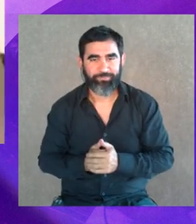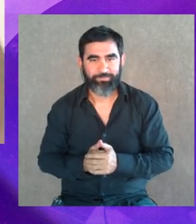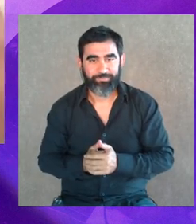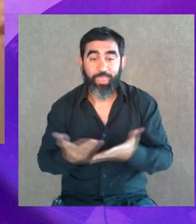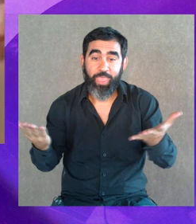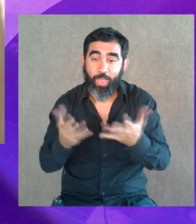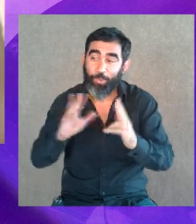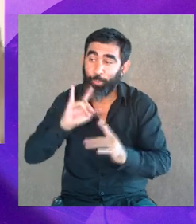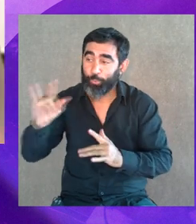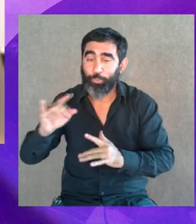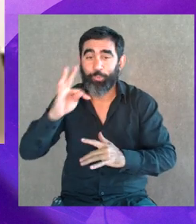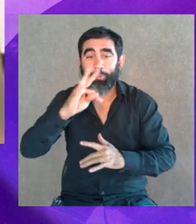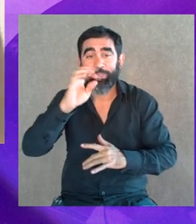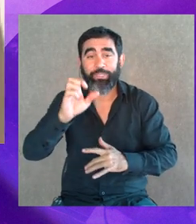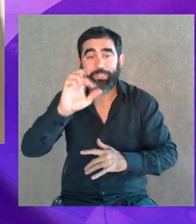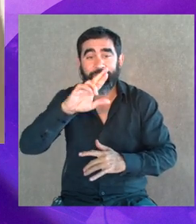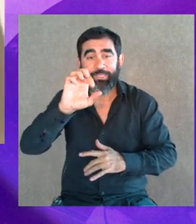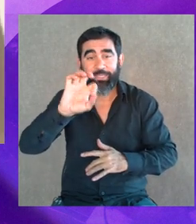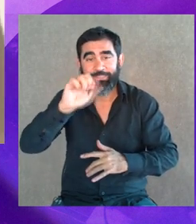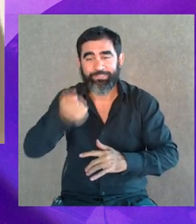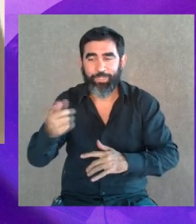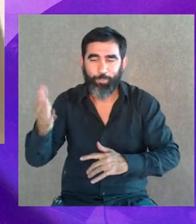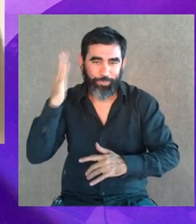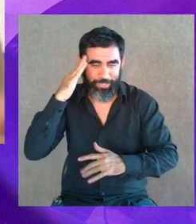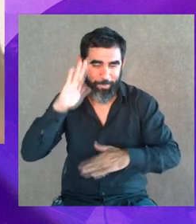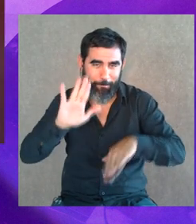Ahí, Teresa, ahora seguís vos, porque estás igual.